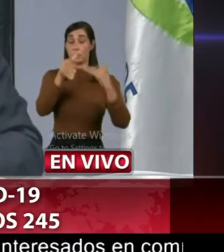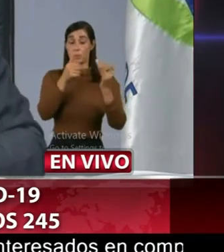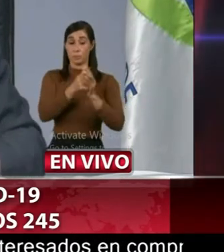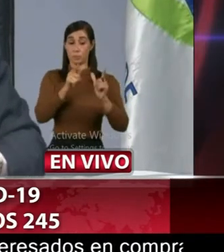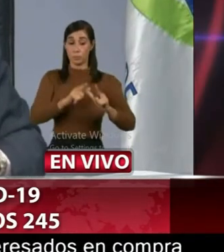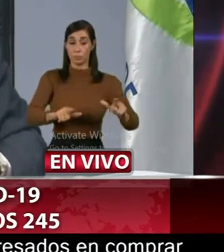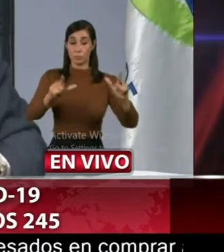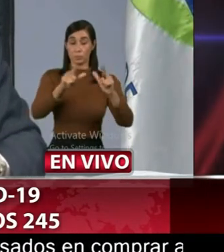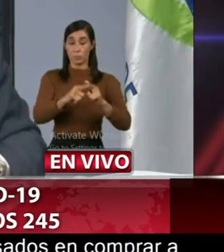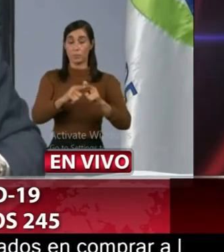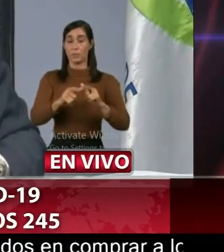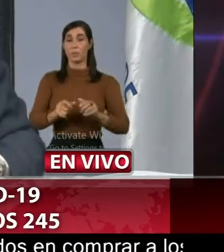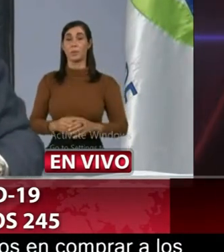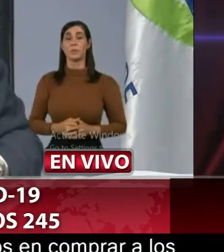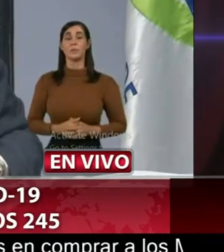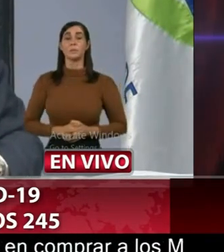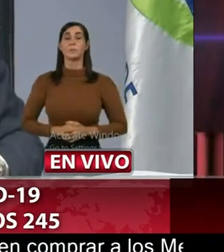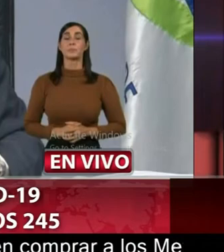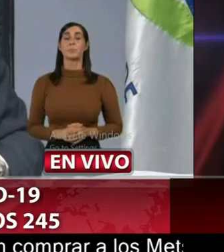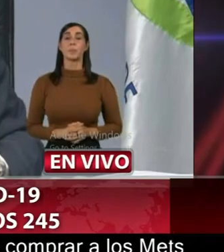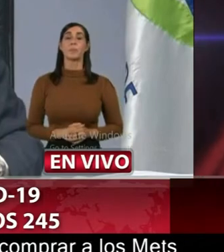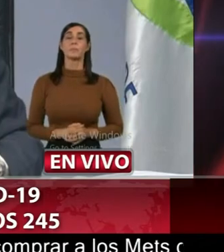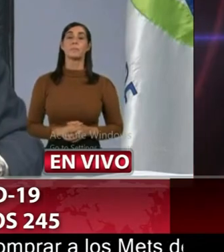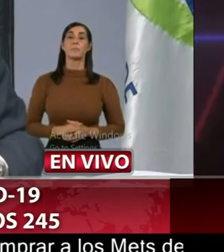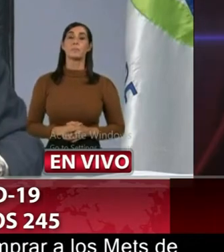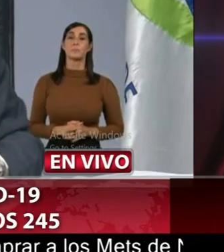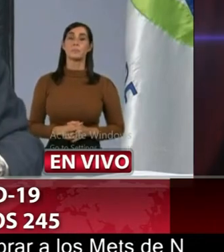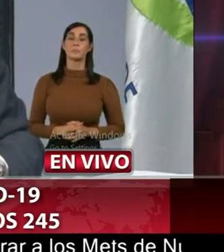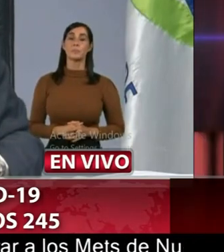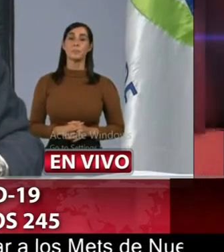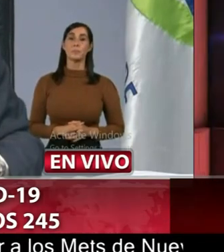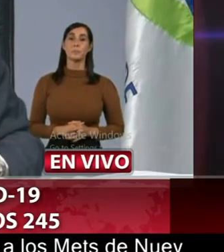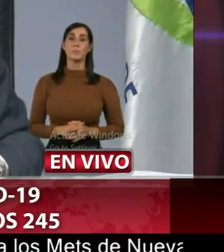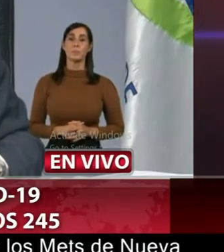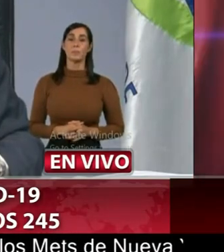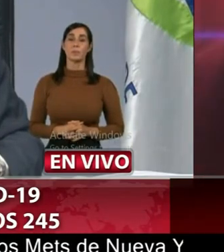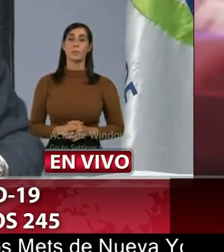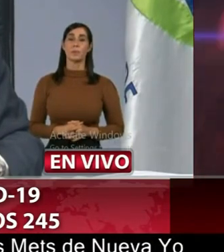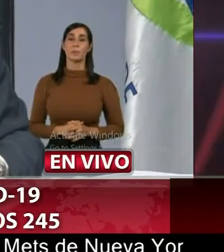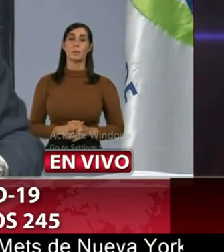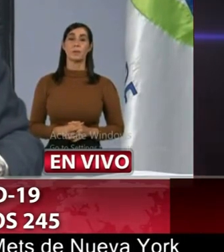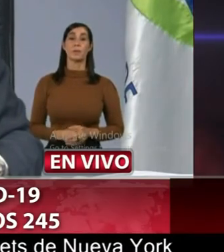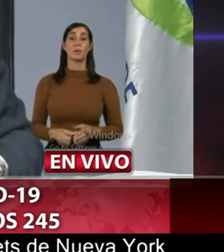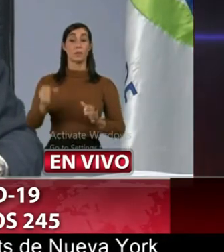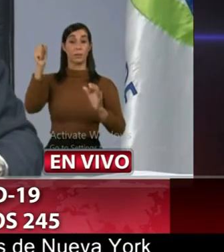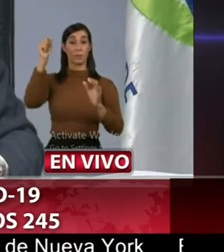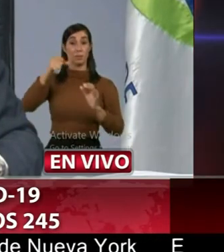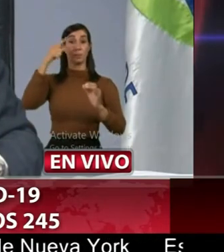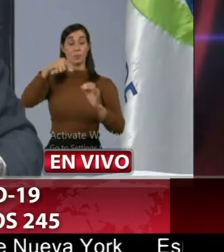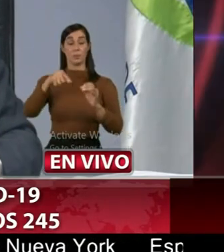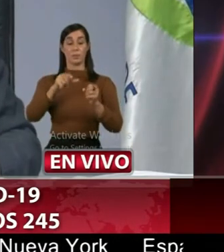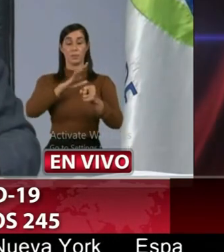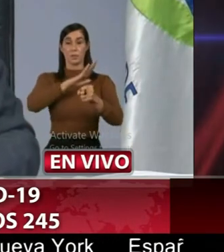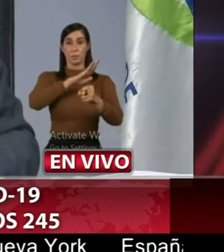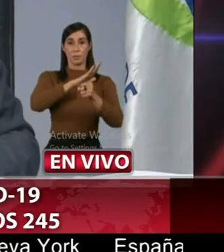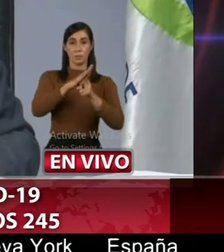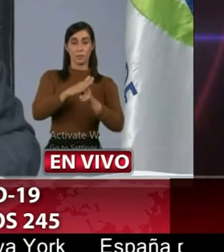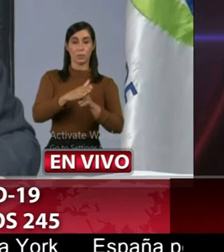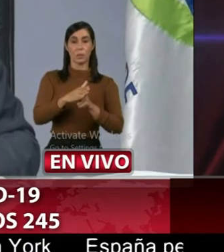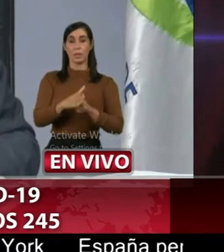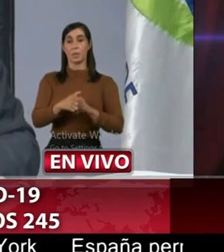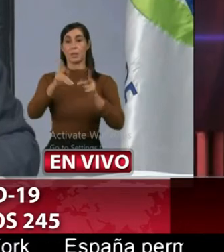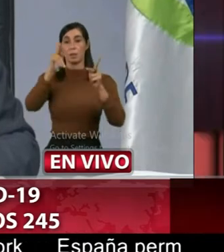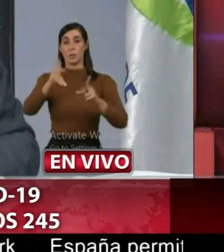lo que sí puedo decir es que del total de casos registrados la